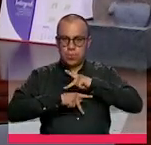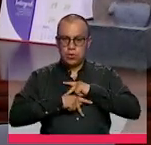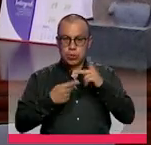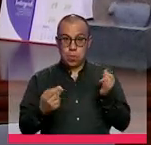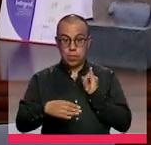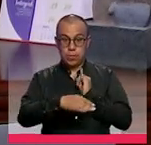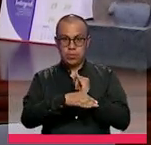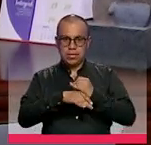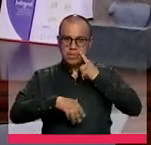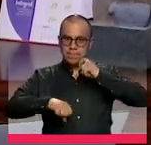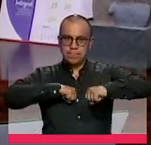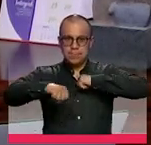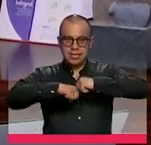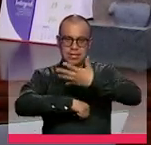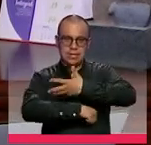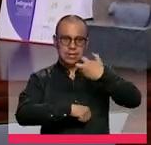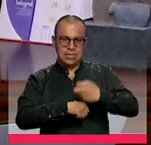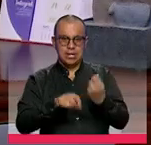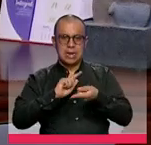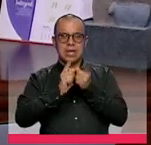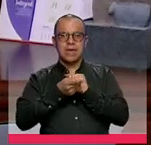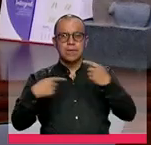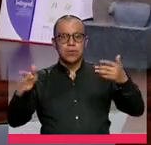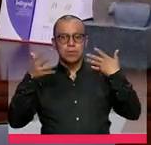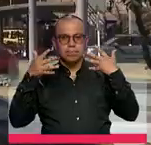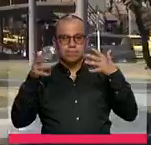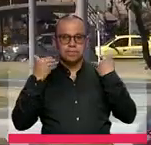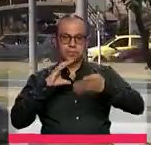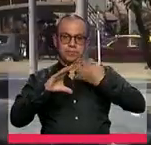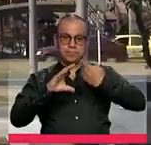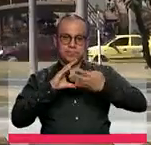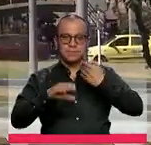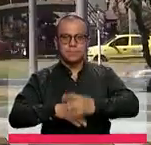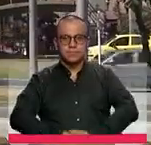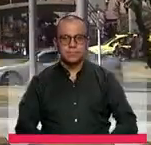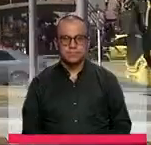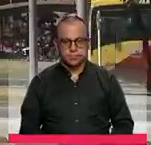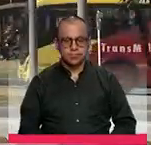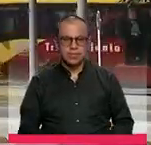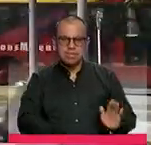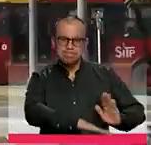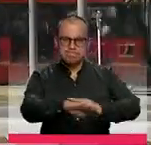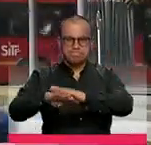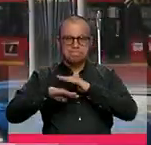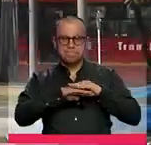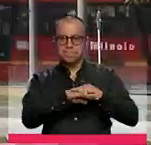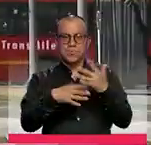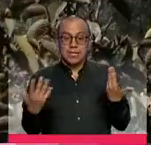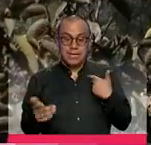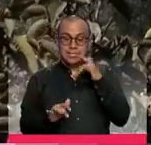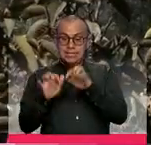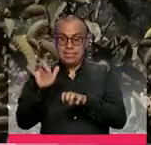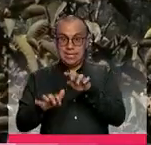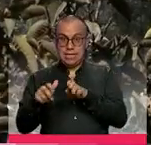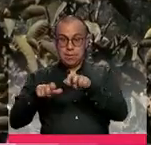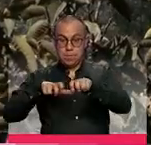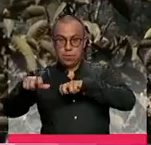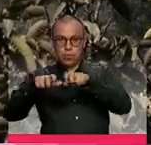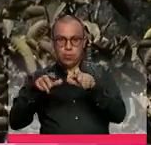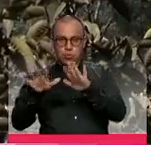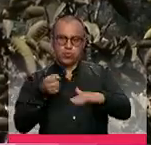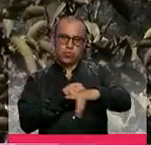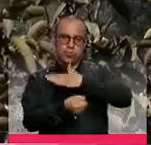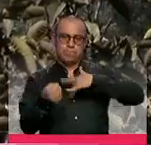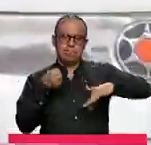el Instituto de Gestión del Riesgo y Cambio Climático. La advertencia fue hecha por la Secretaría de Movilidad de